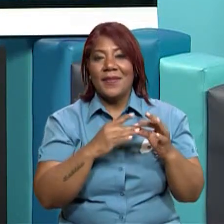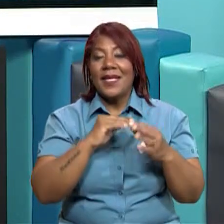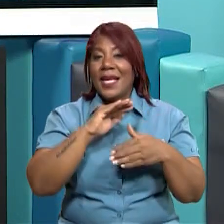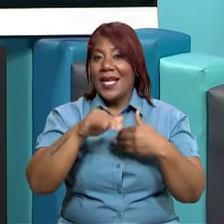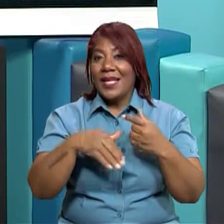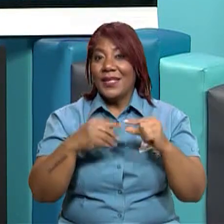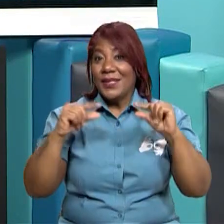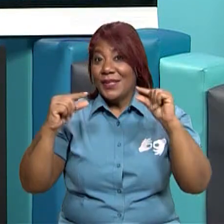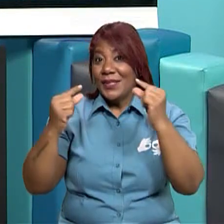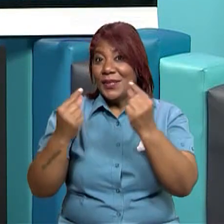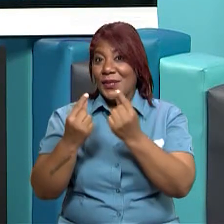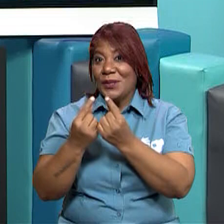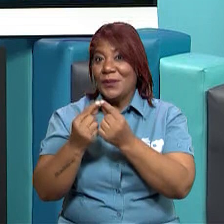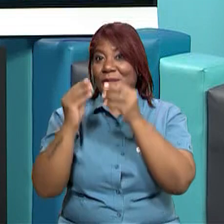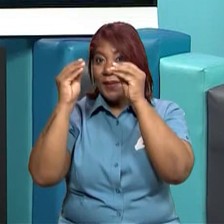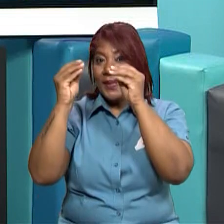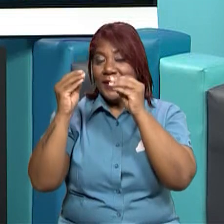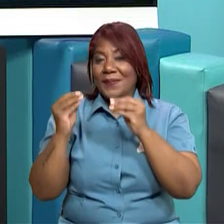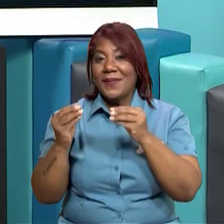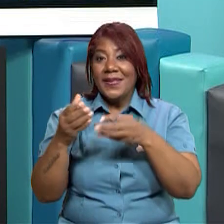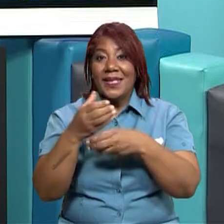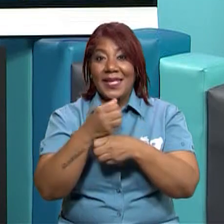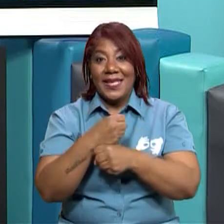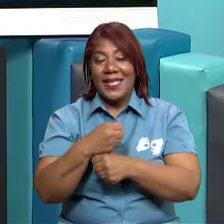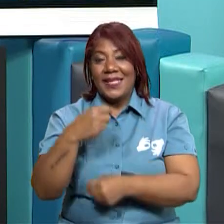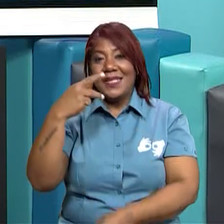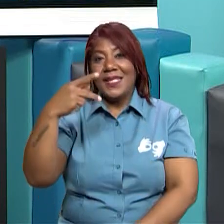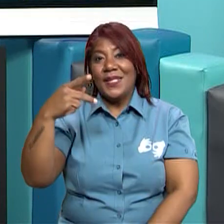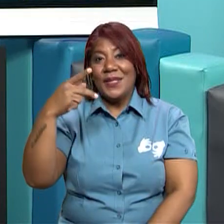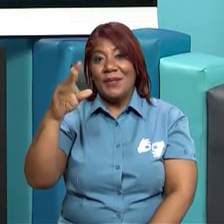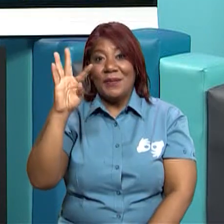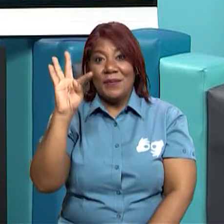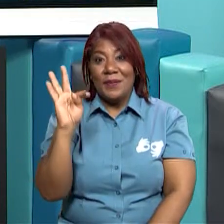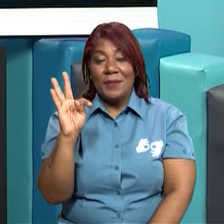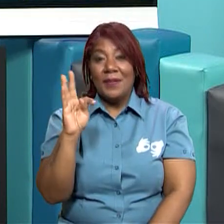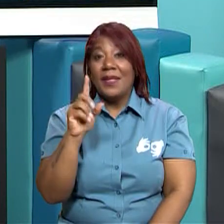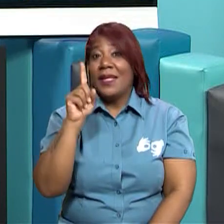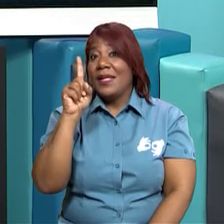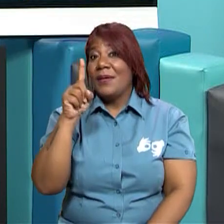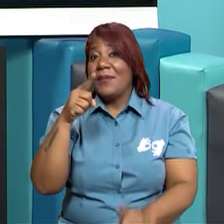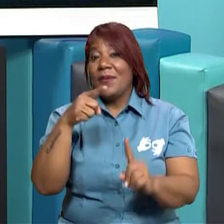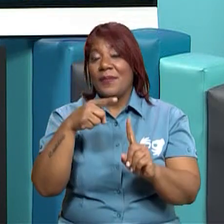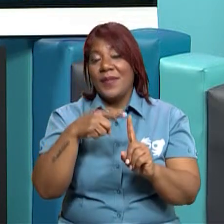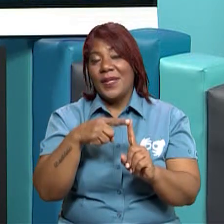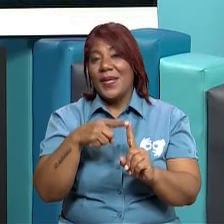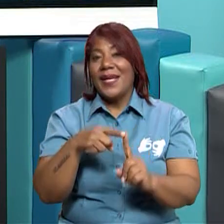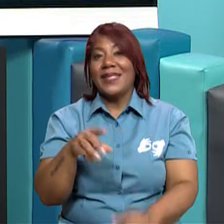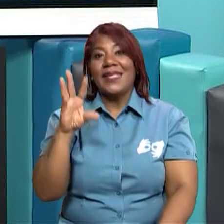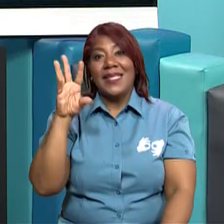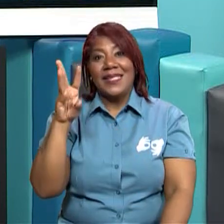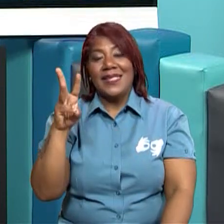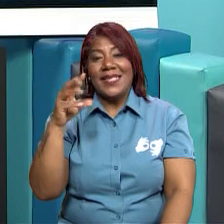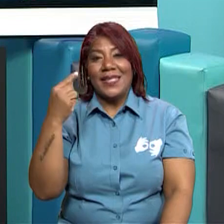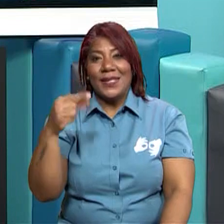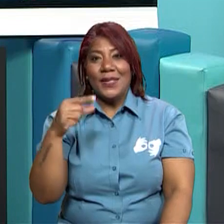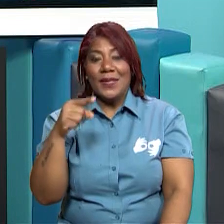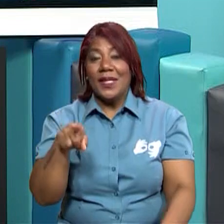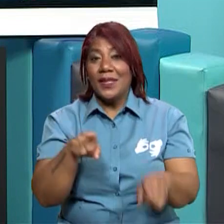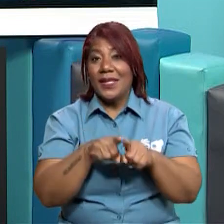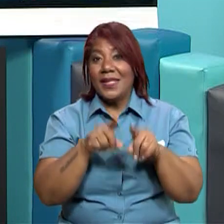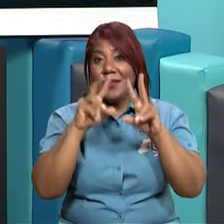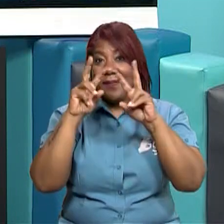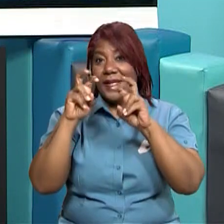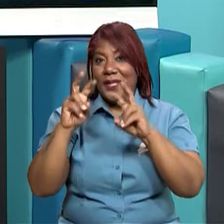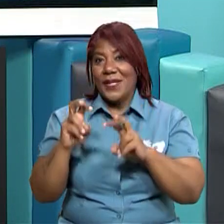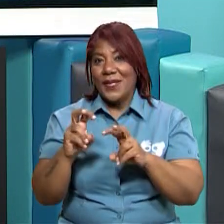Elca Vázquez, Gladys Rodríguez de Cáceres, Nequilda Peralta, Zacarías Zamaniego Guzmán y Teófila